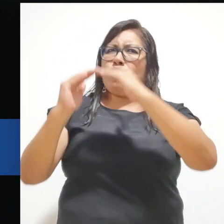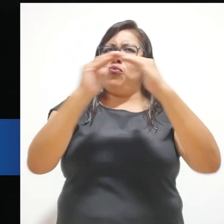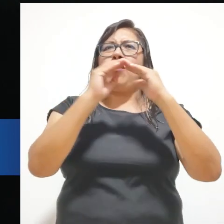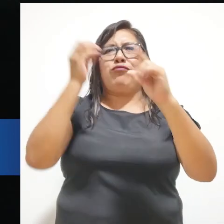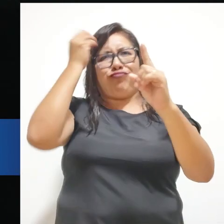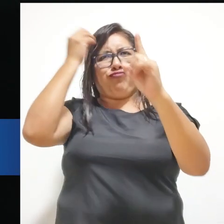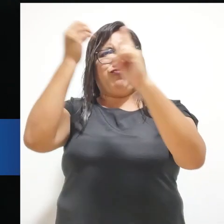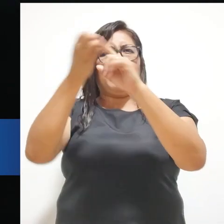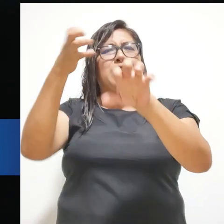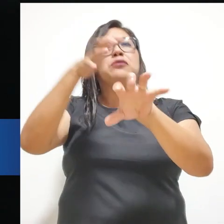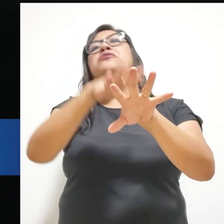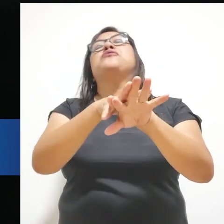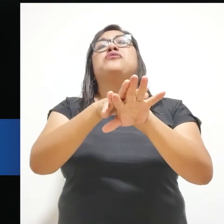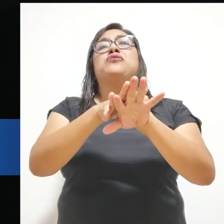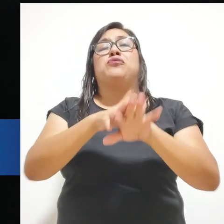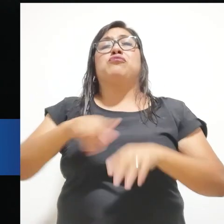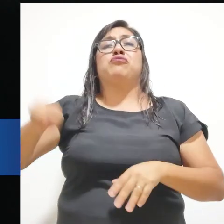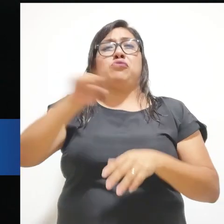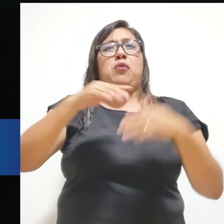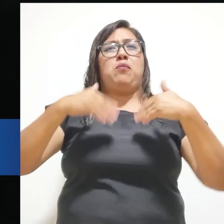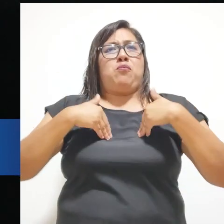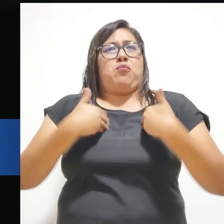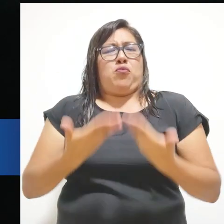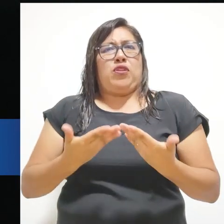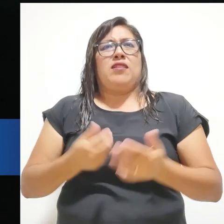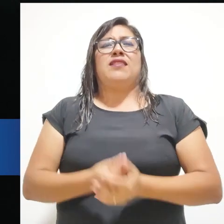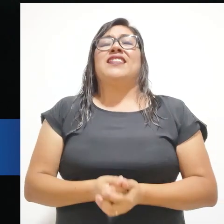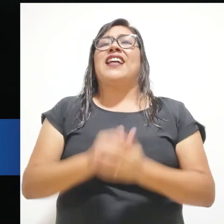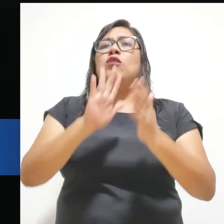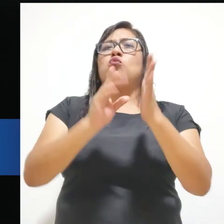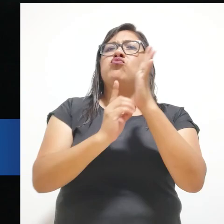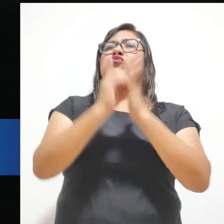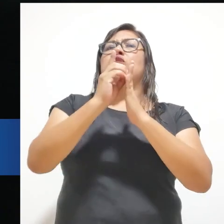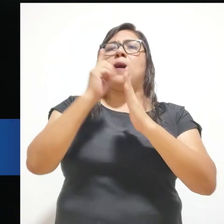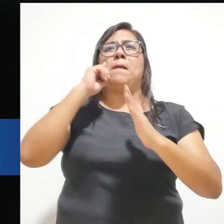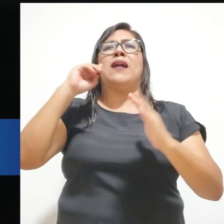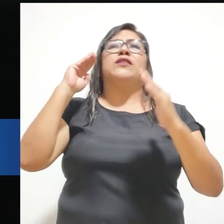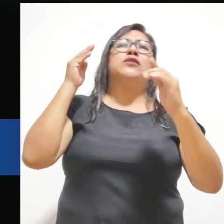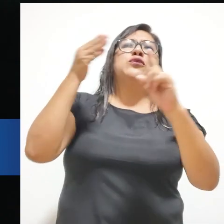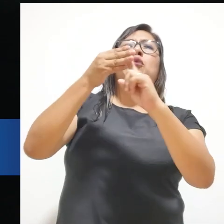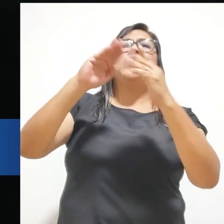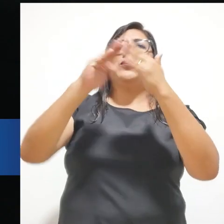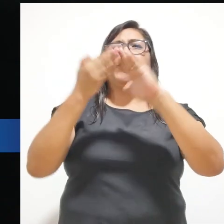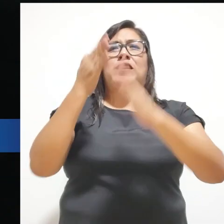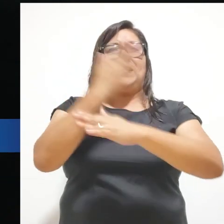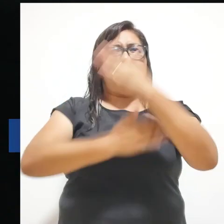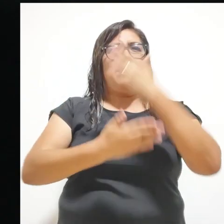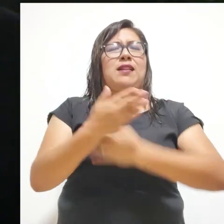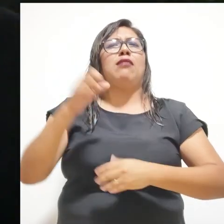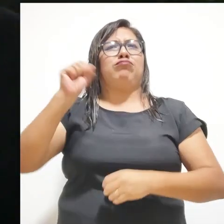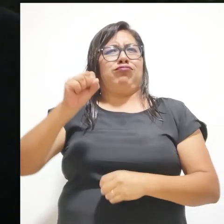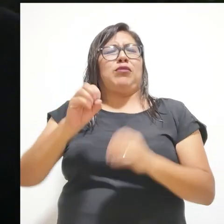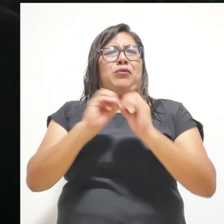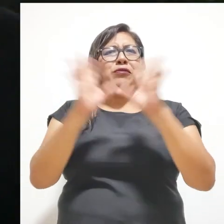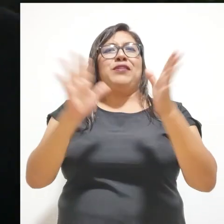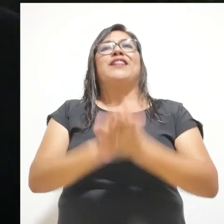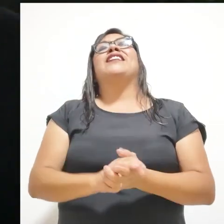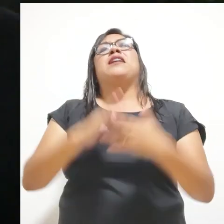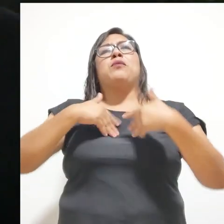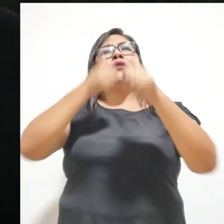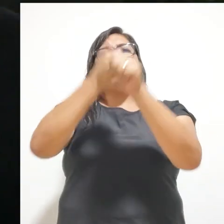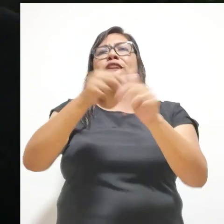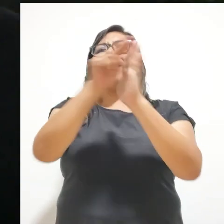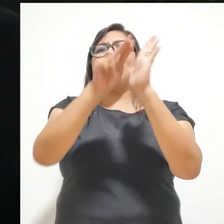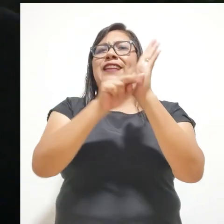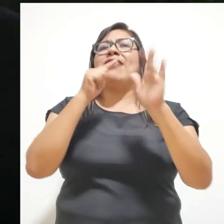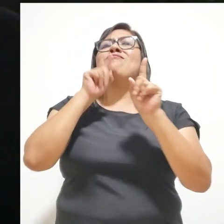con un buen objetivo de inclusión podamos cubrir el desarrollo de toda nuestra población con discapacidad. Claro que sí y cumplir